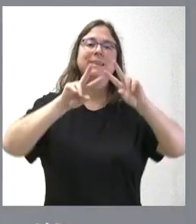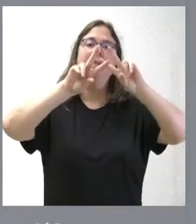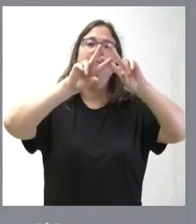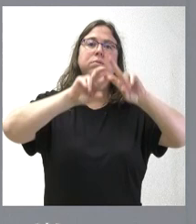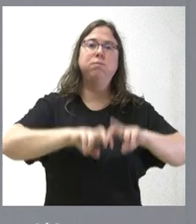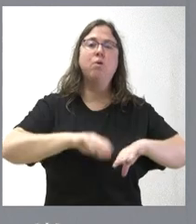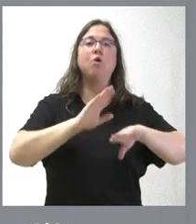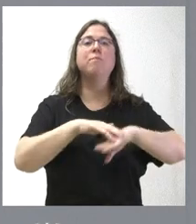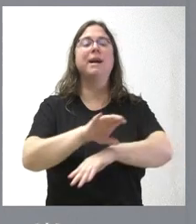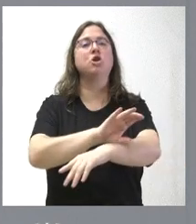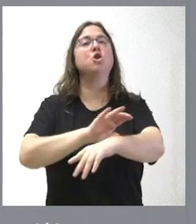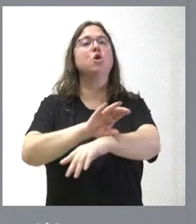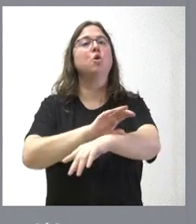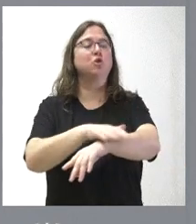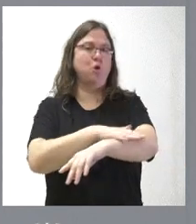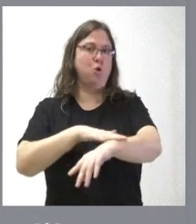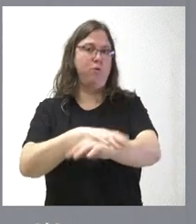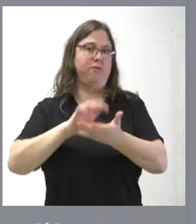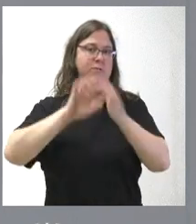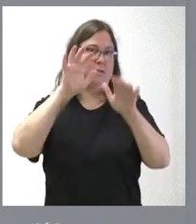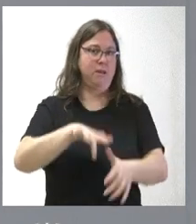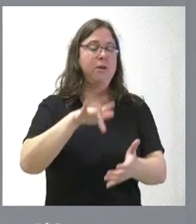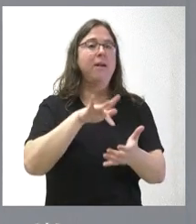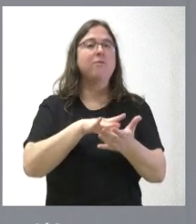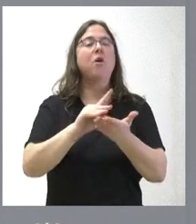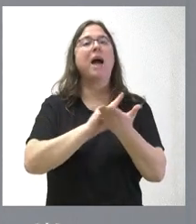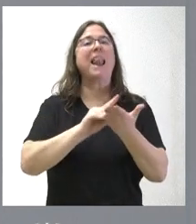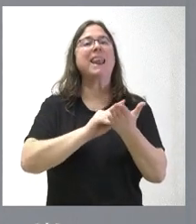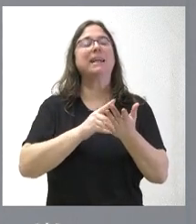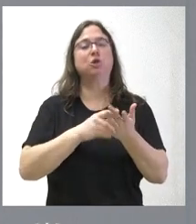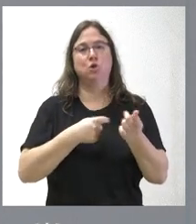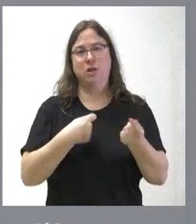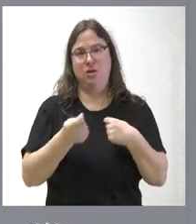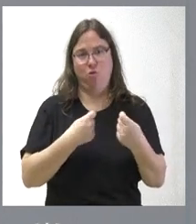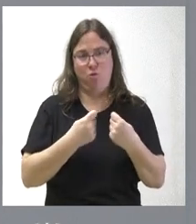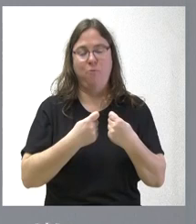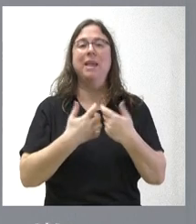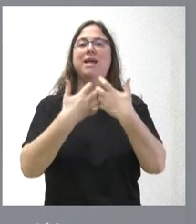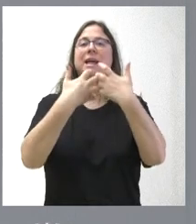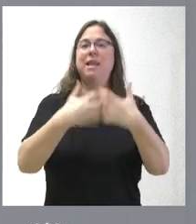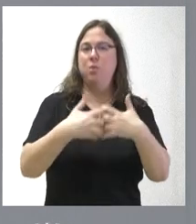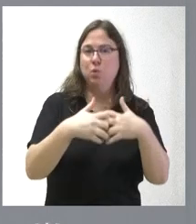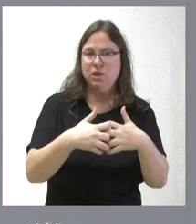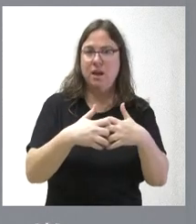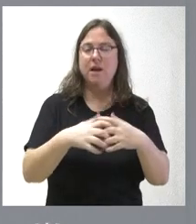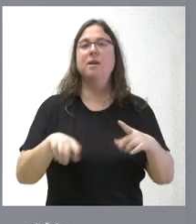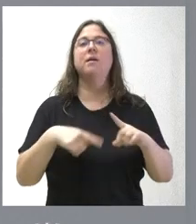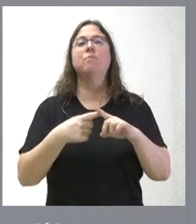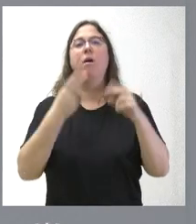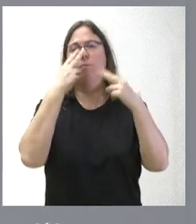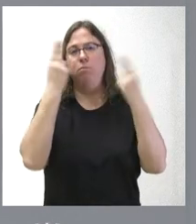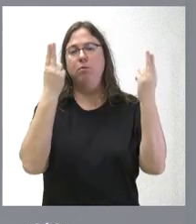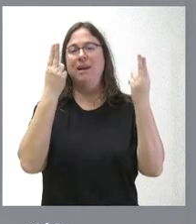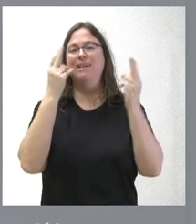parte del Consejo de Gobierno de Castilla y León. Se han publicado las cifras de negocio en la industria. Se han publicado también los